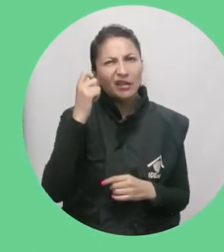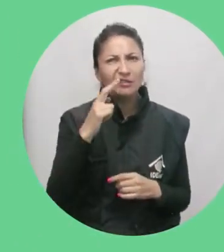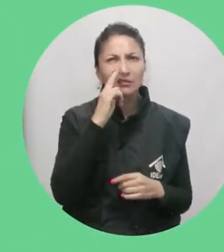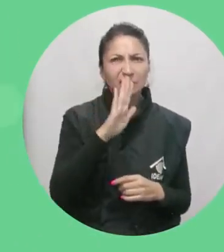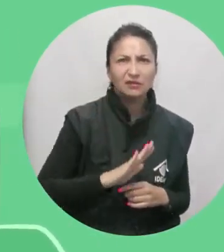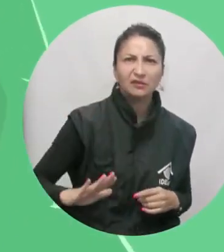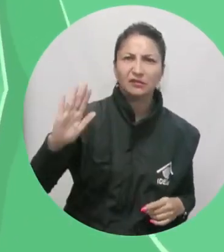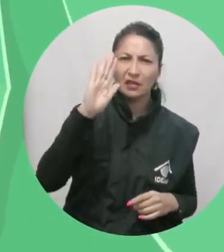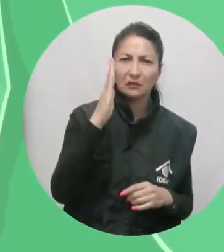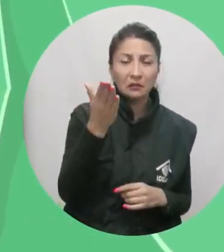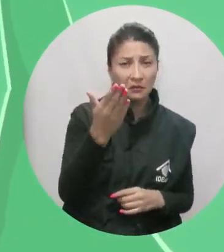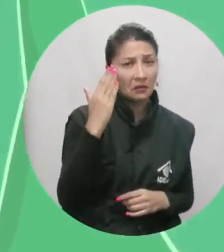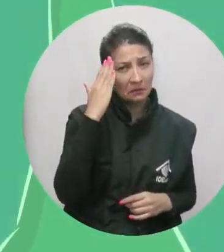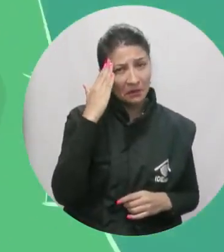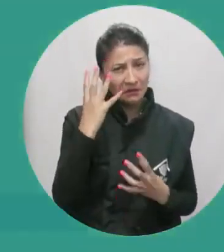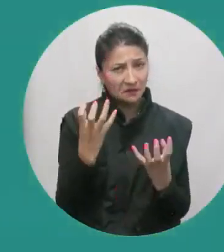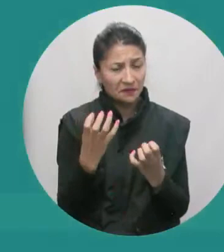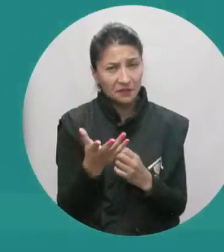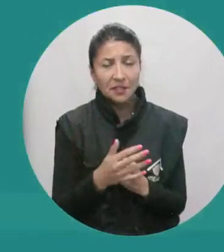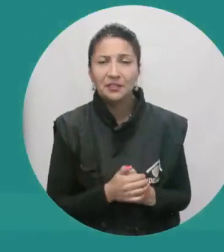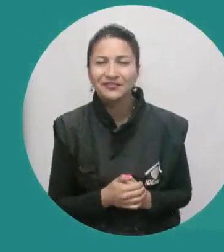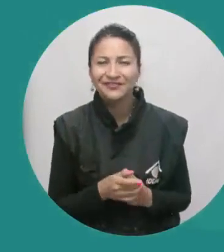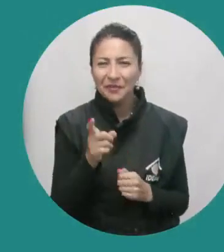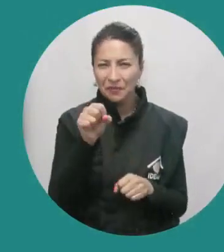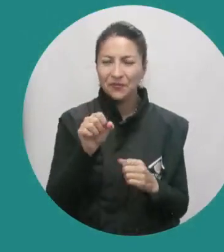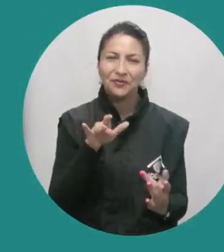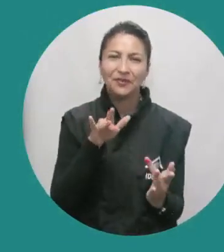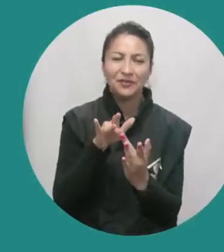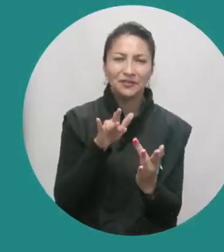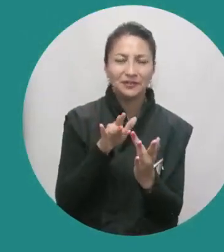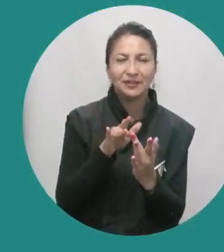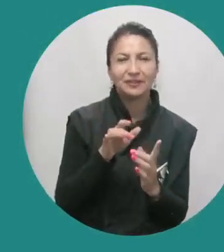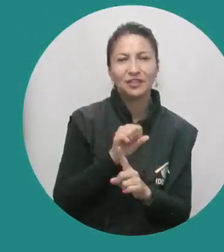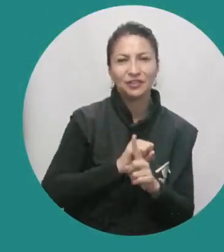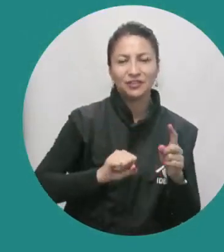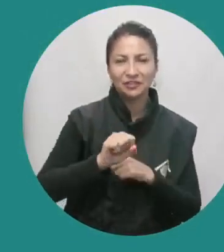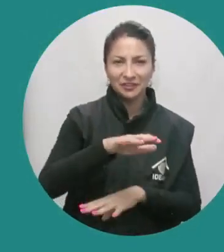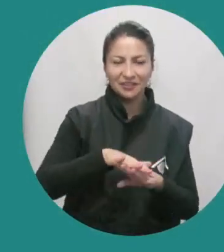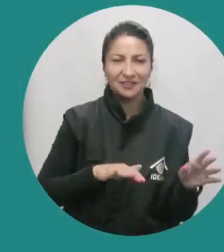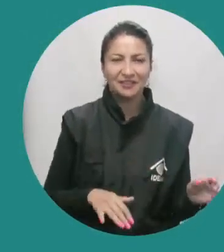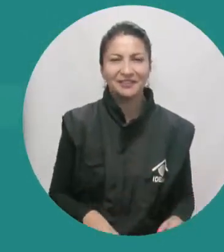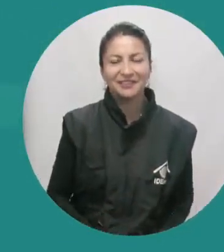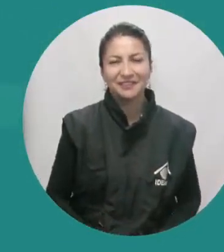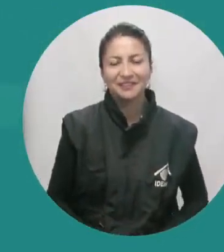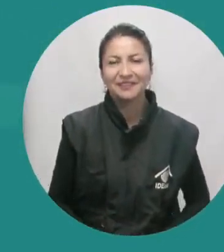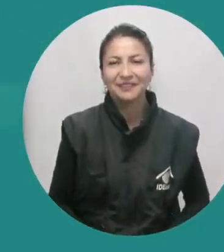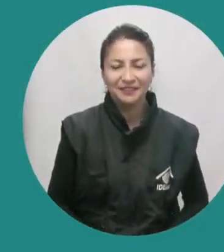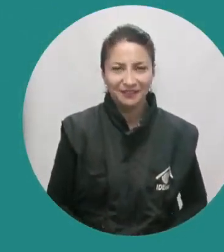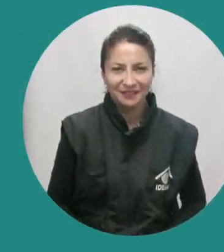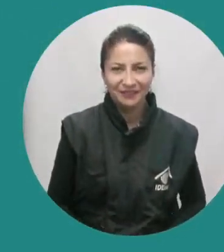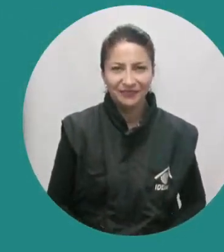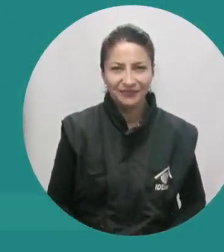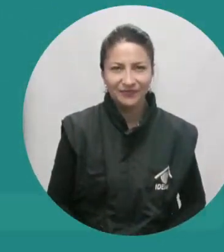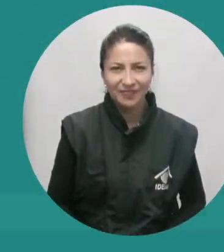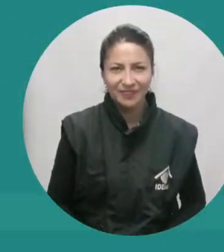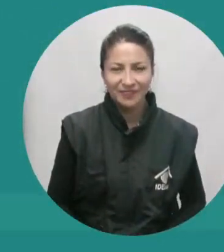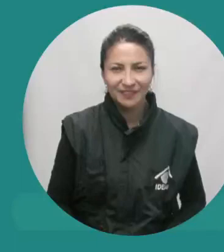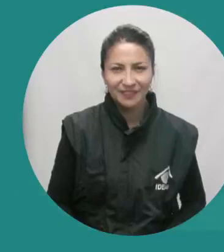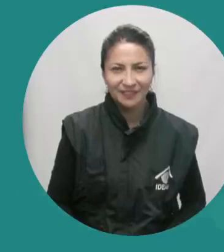detallada, satelital, recomendaciones y muchas opciones de interacción. Síganos a través de nuestras redes sociales.